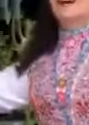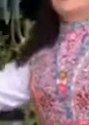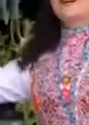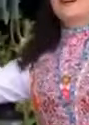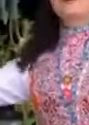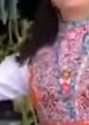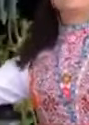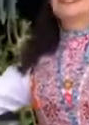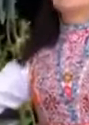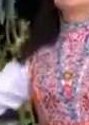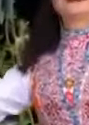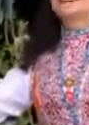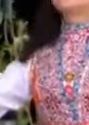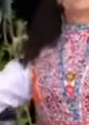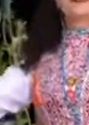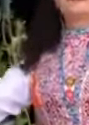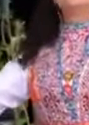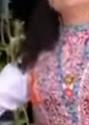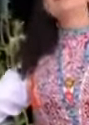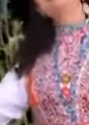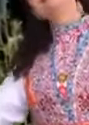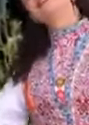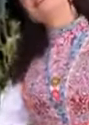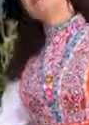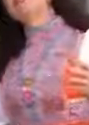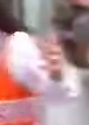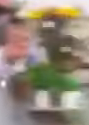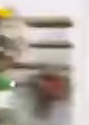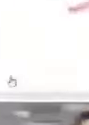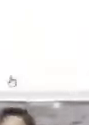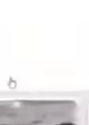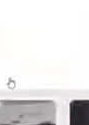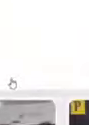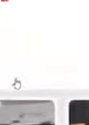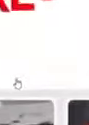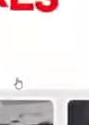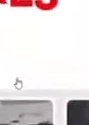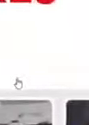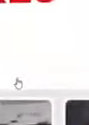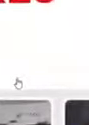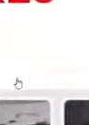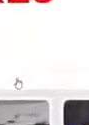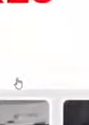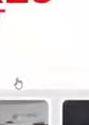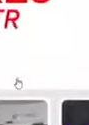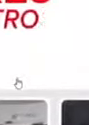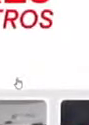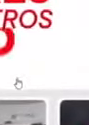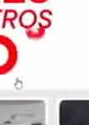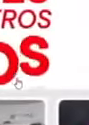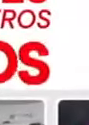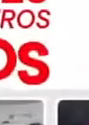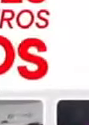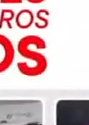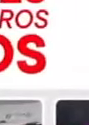Y hoy nos toca estar unidos con nuestros padres y nuestros